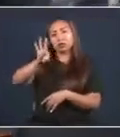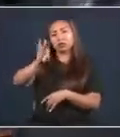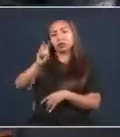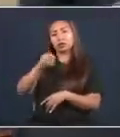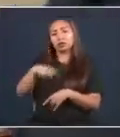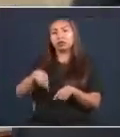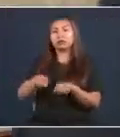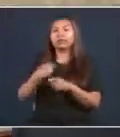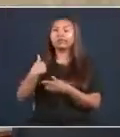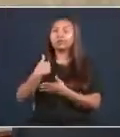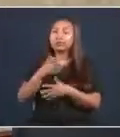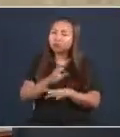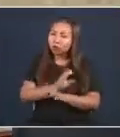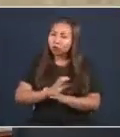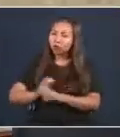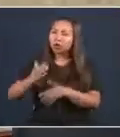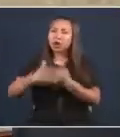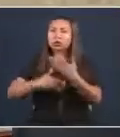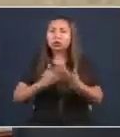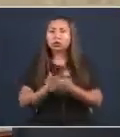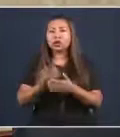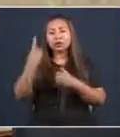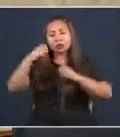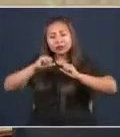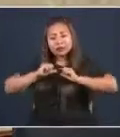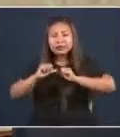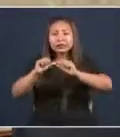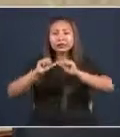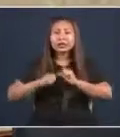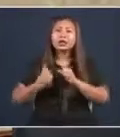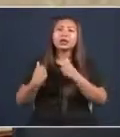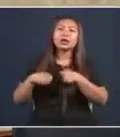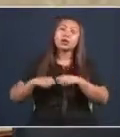Y no ha dado recursos para poder ayudar a la gente.